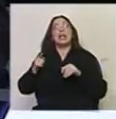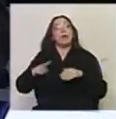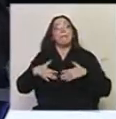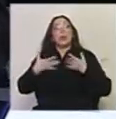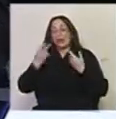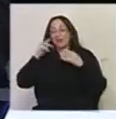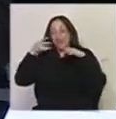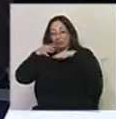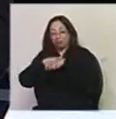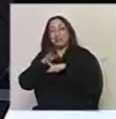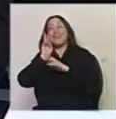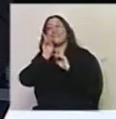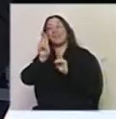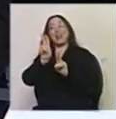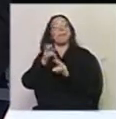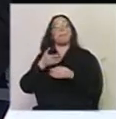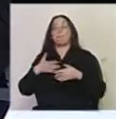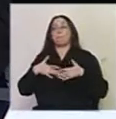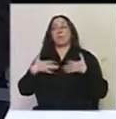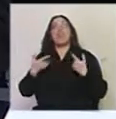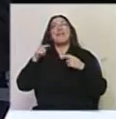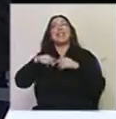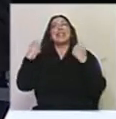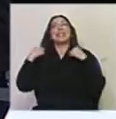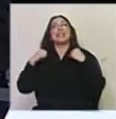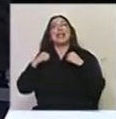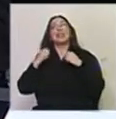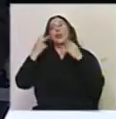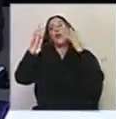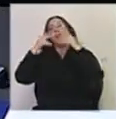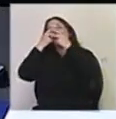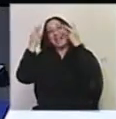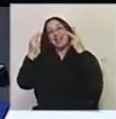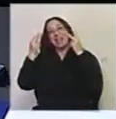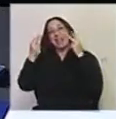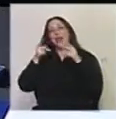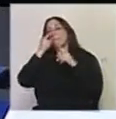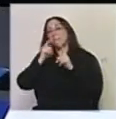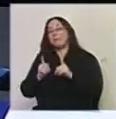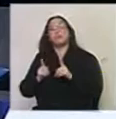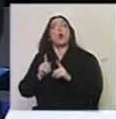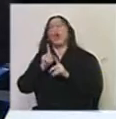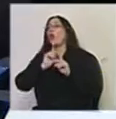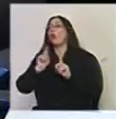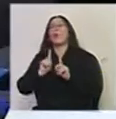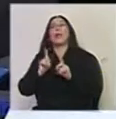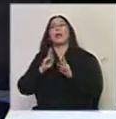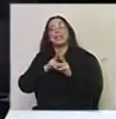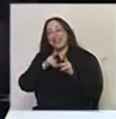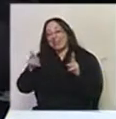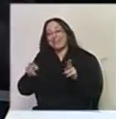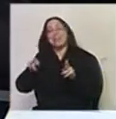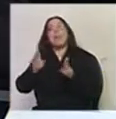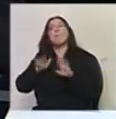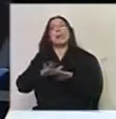ver eso, es muy lindo verlos, y vienen al ensayo general de lo que va a ser el concierto con el mismo producto. No es un producto establecido específicamente